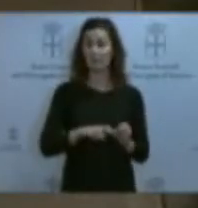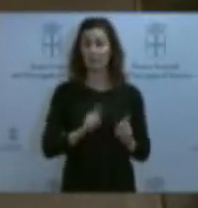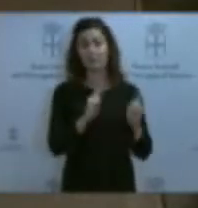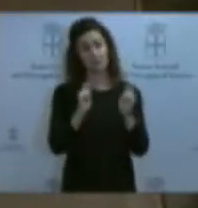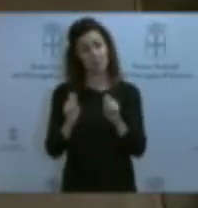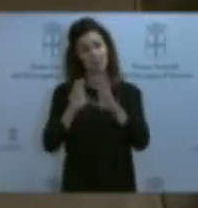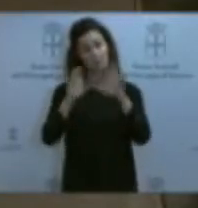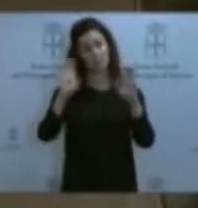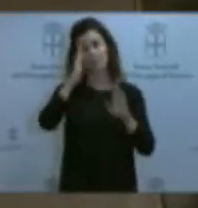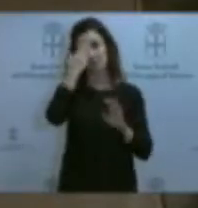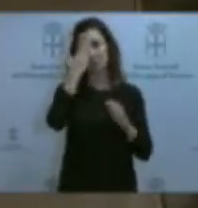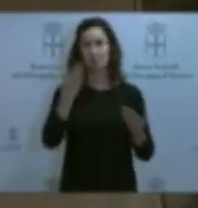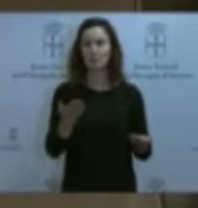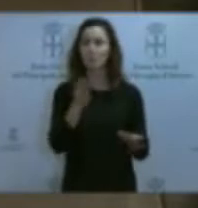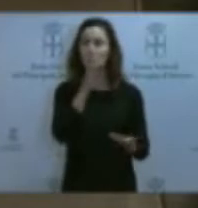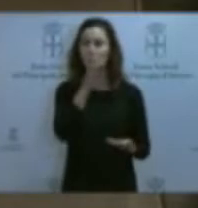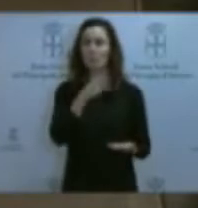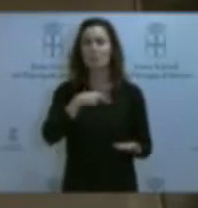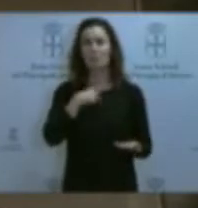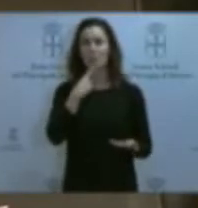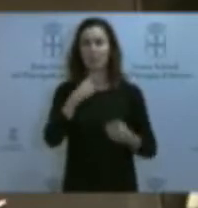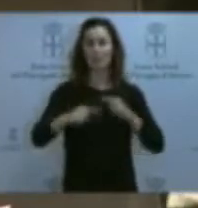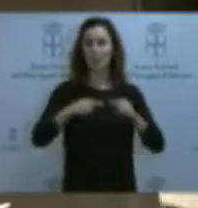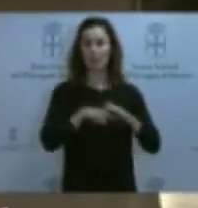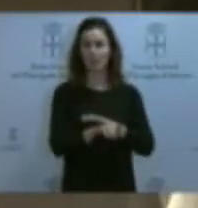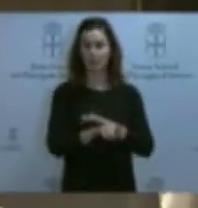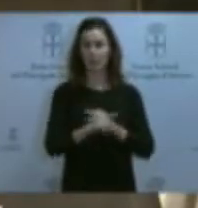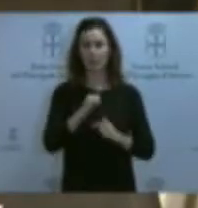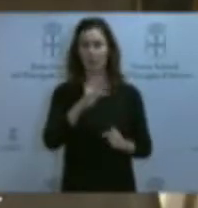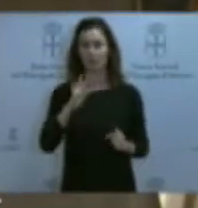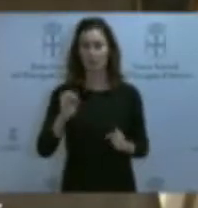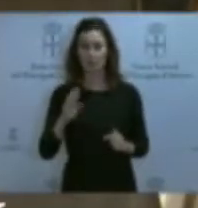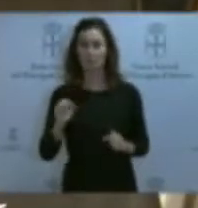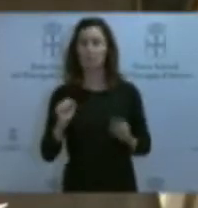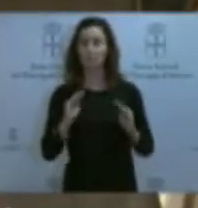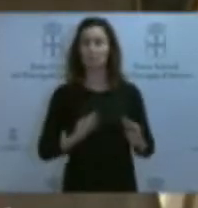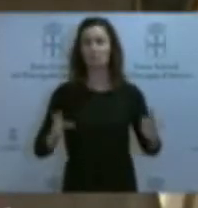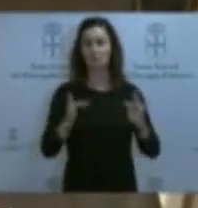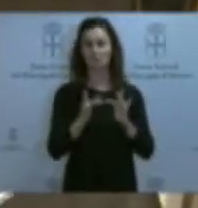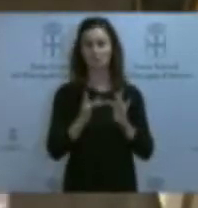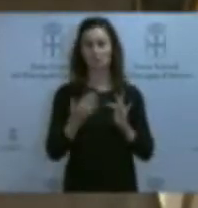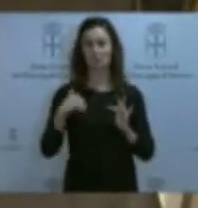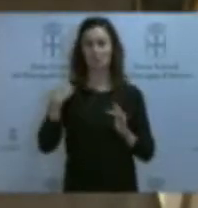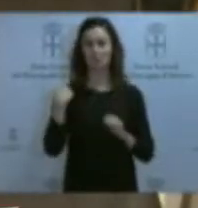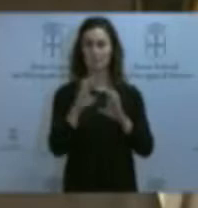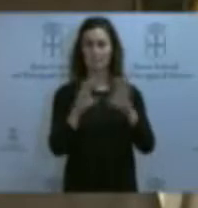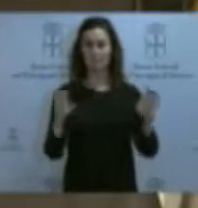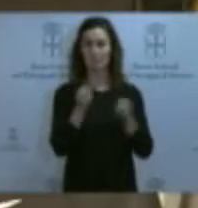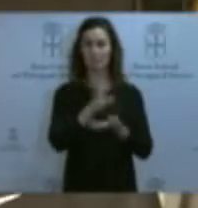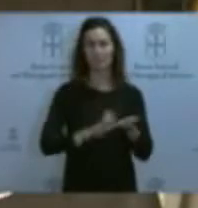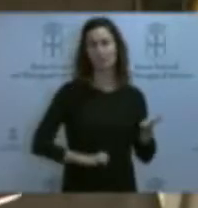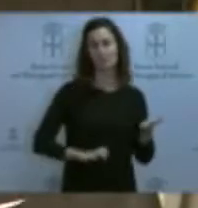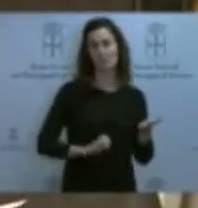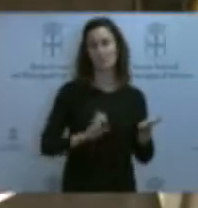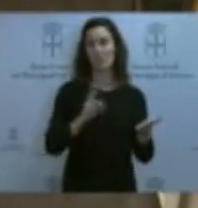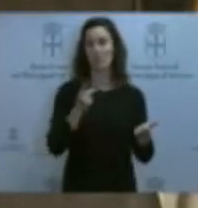29 de junio pasado que los juristas avalaron que el gerente de Jirpa contratara con su antigua empresa. Hubo dos informes, uno interno